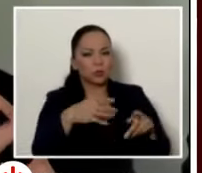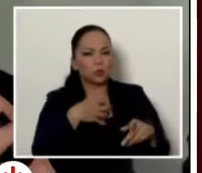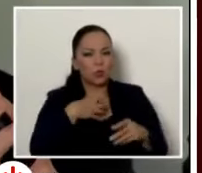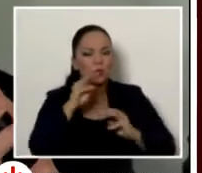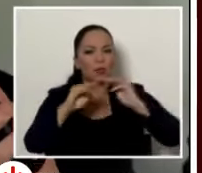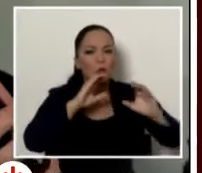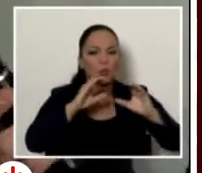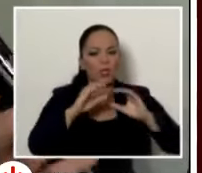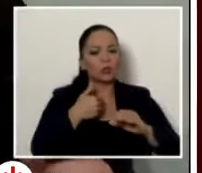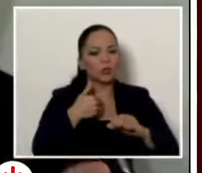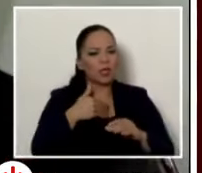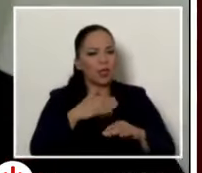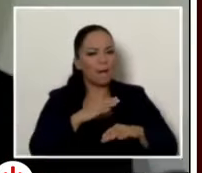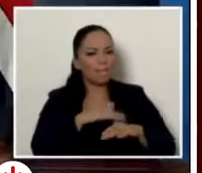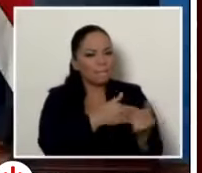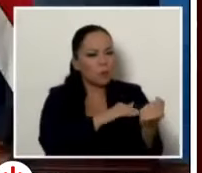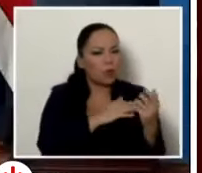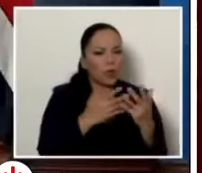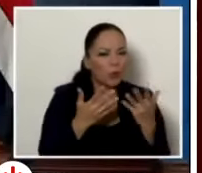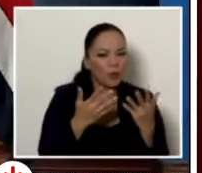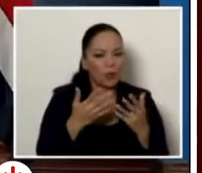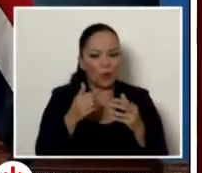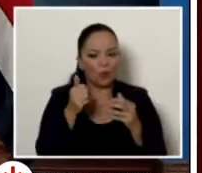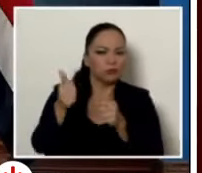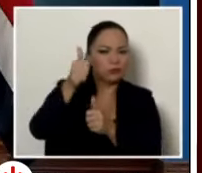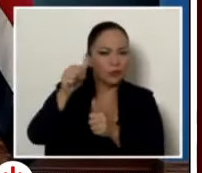los demás muchas gracias don Marvin